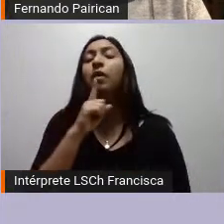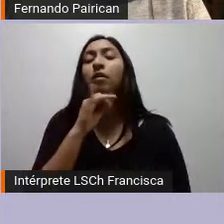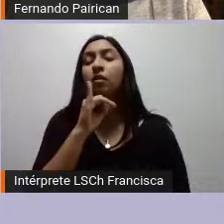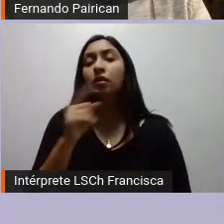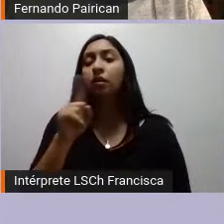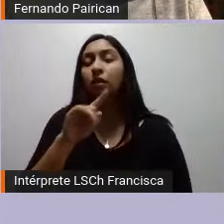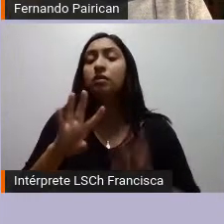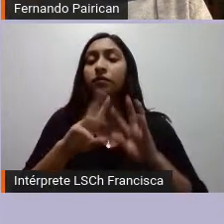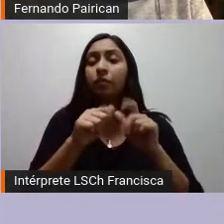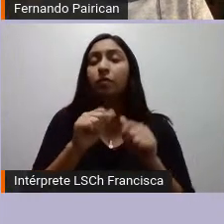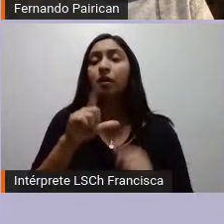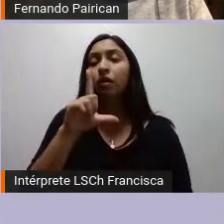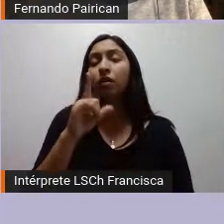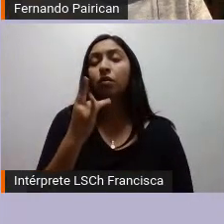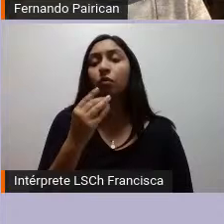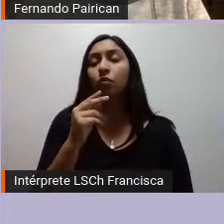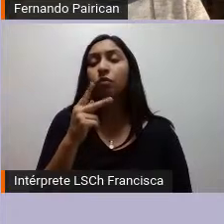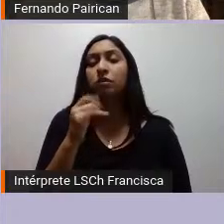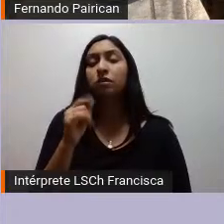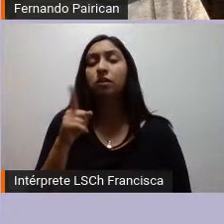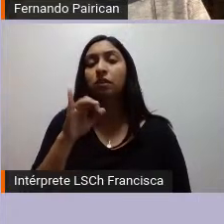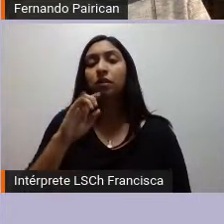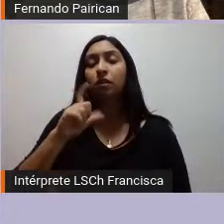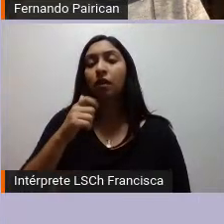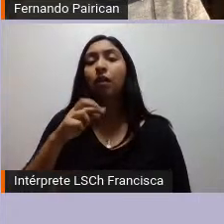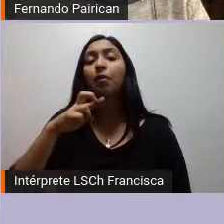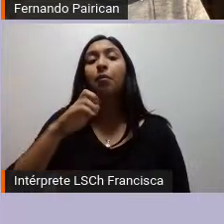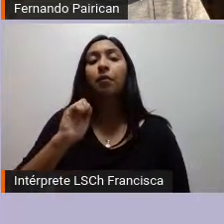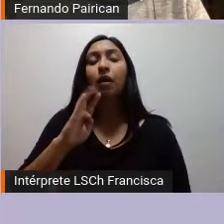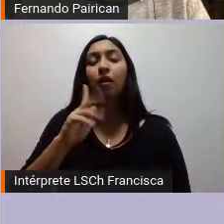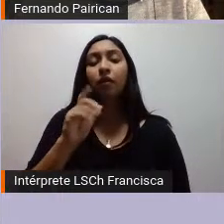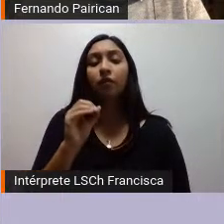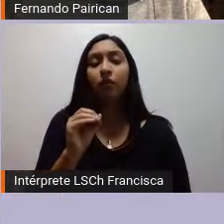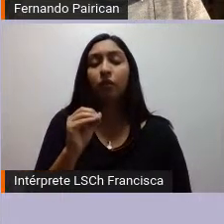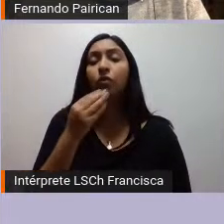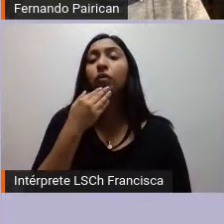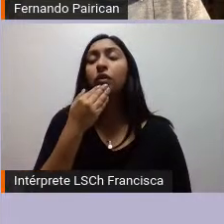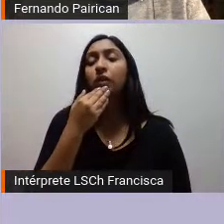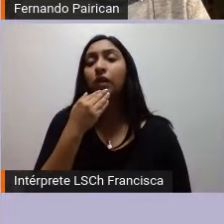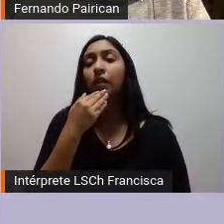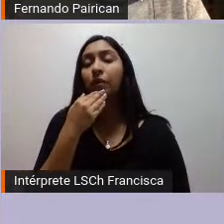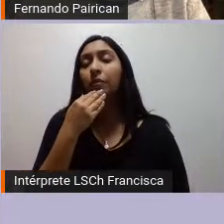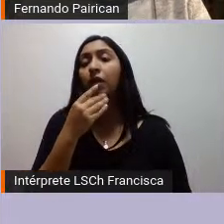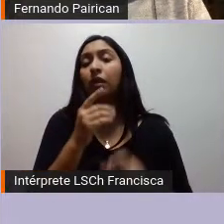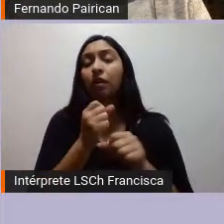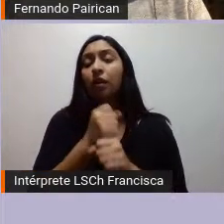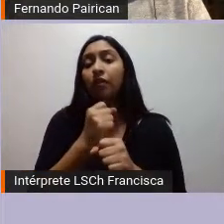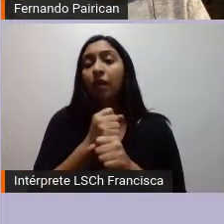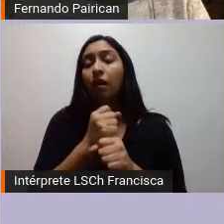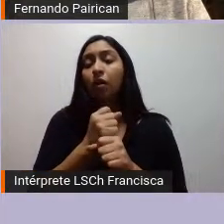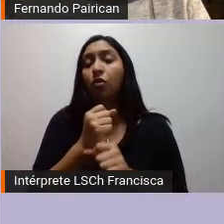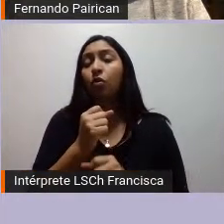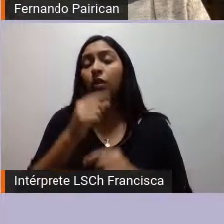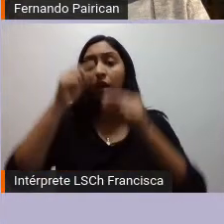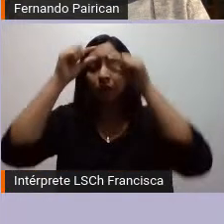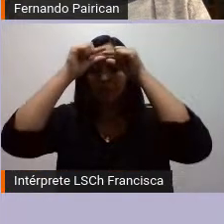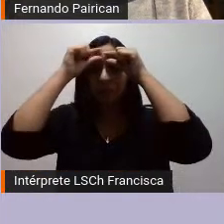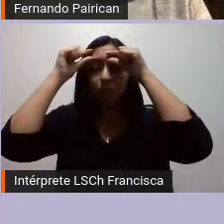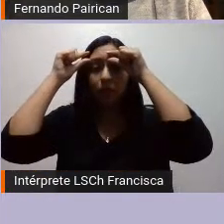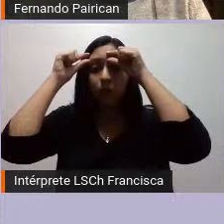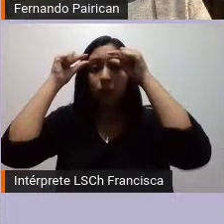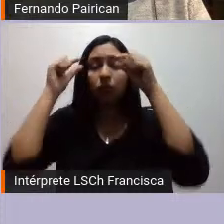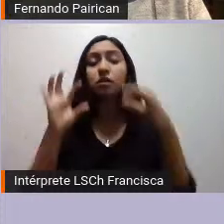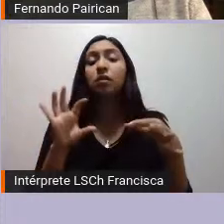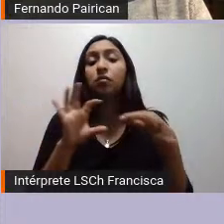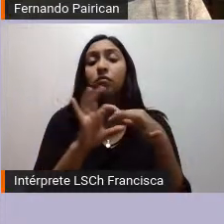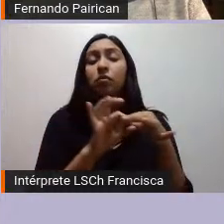Pablo Marchand y hoy día ya trabajadores mapuches que están asociados a las forestales ¿no? Creo que ahí hay un punto donde es evidente que